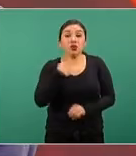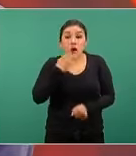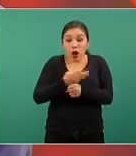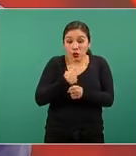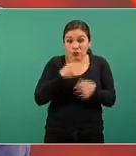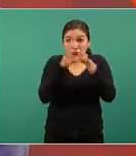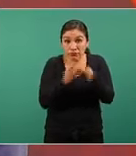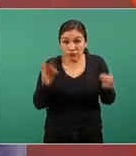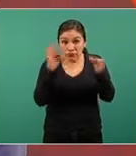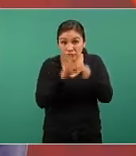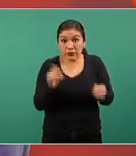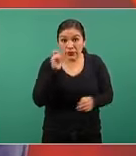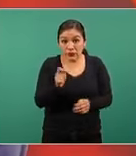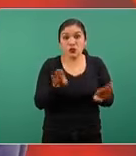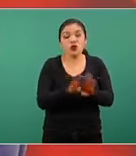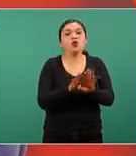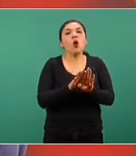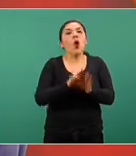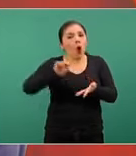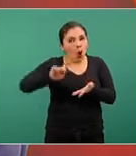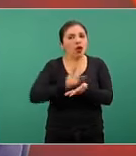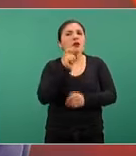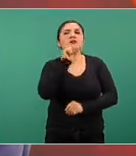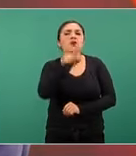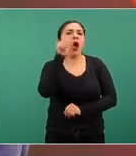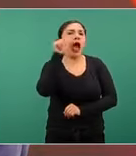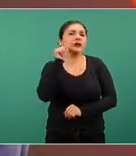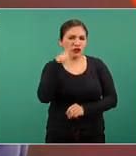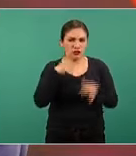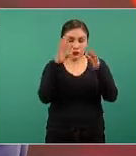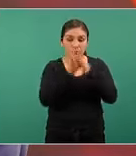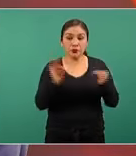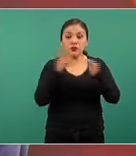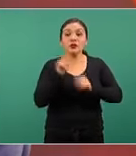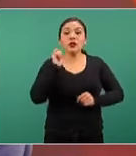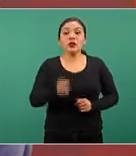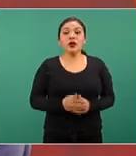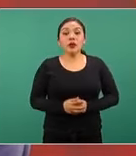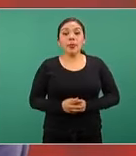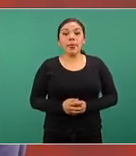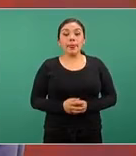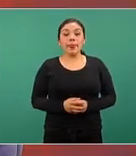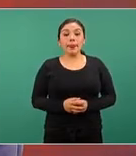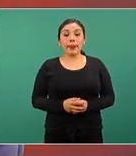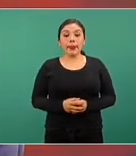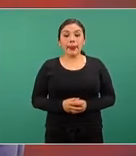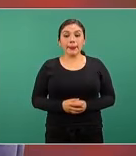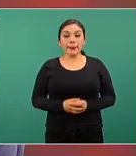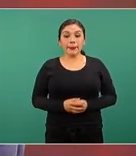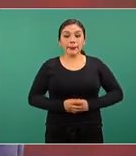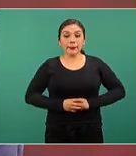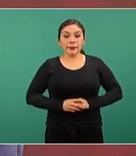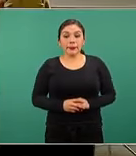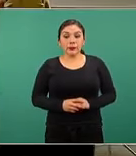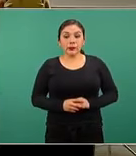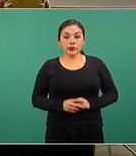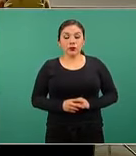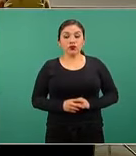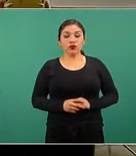casi repito lo que dijimos ayer no es para este asunto